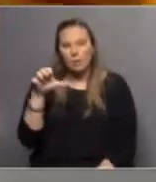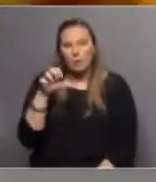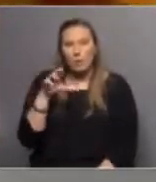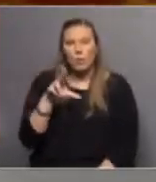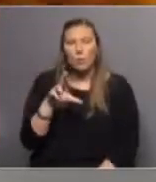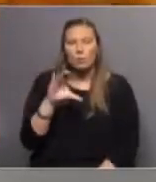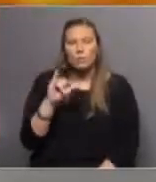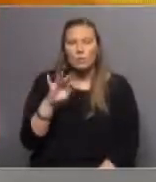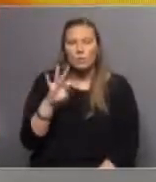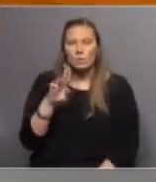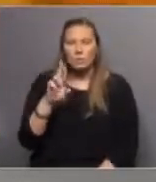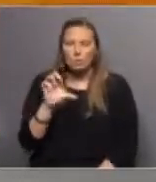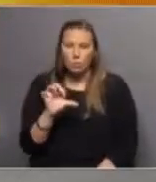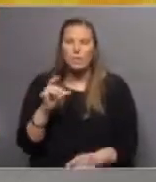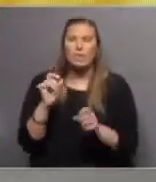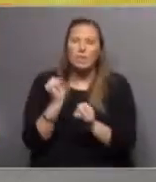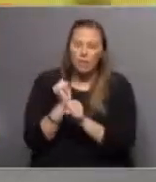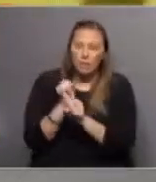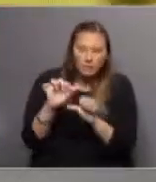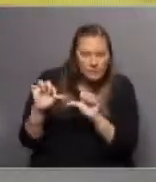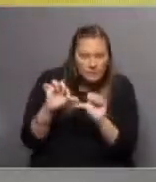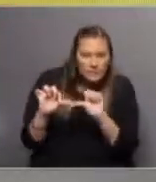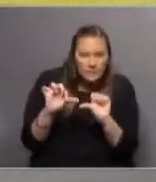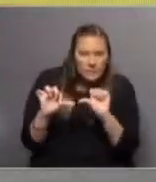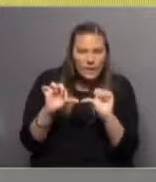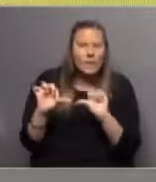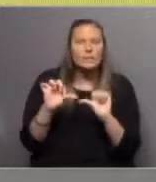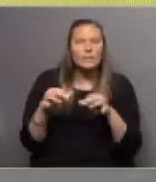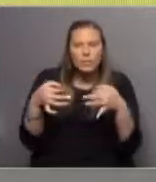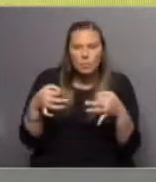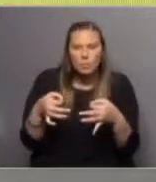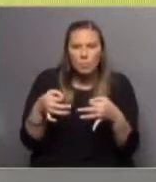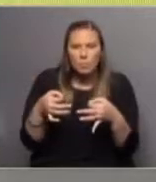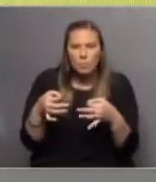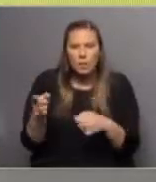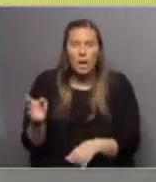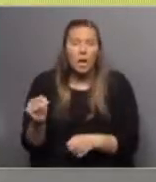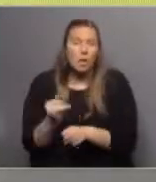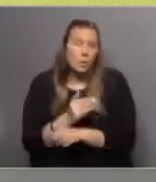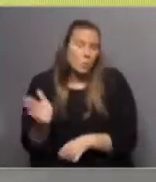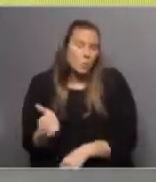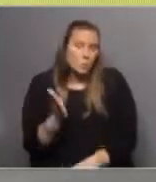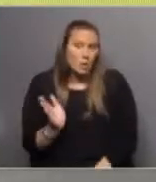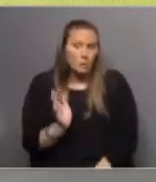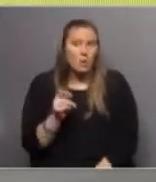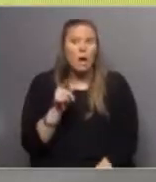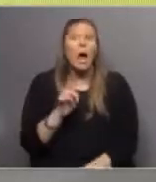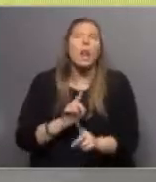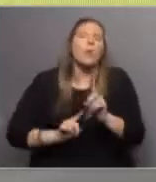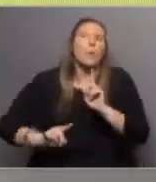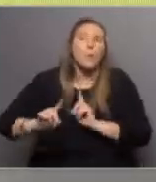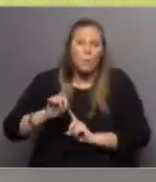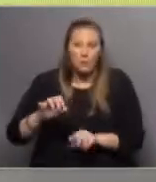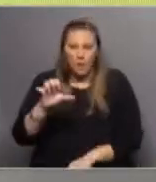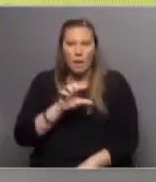Usitrus, que trabaja con esencias de aceites esenciales para usos industriales. Y, bueno, estas son algunas de